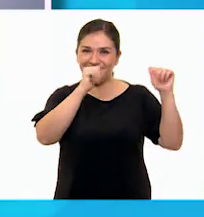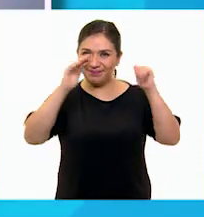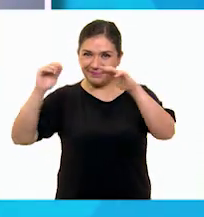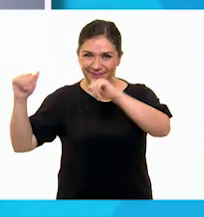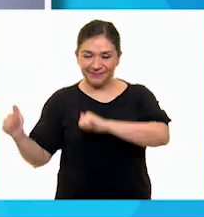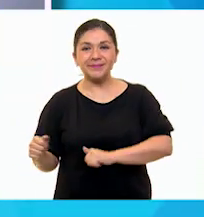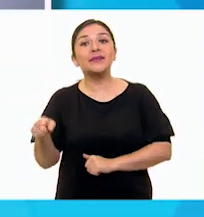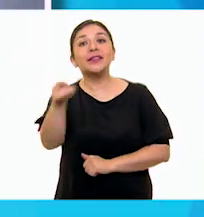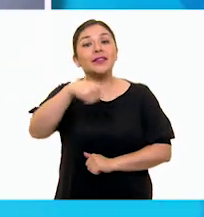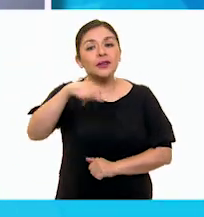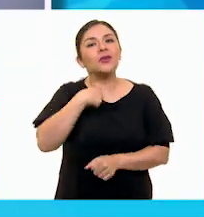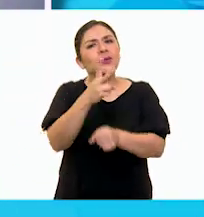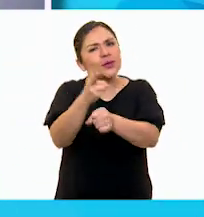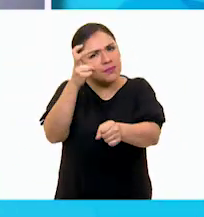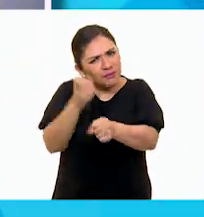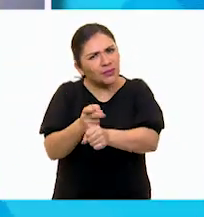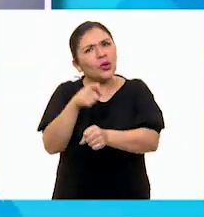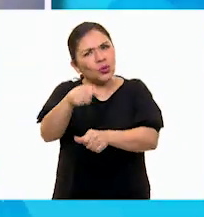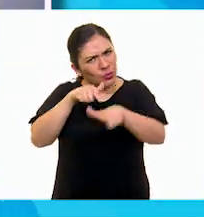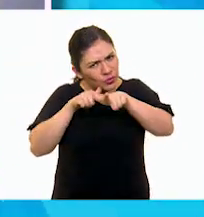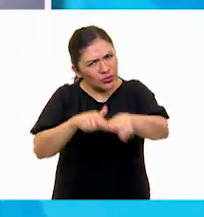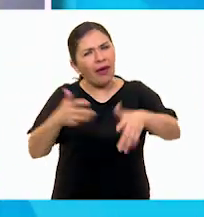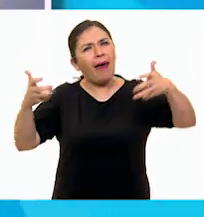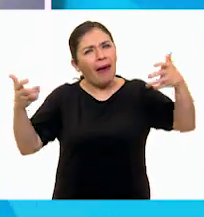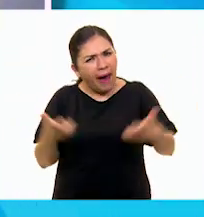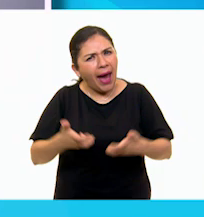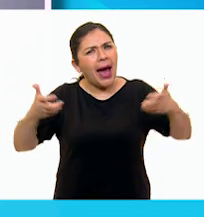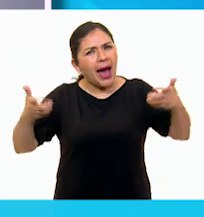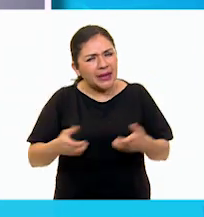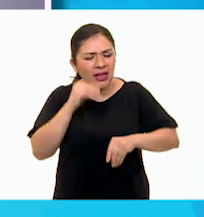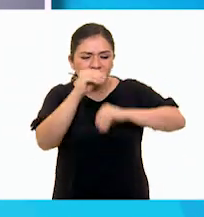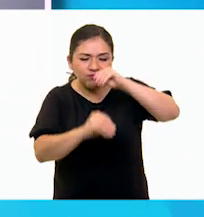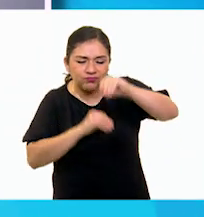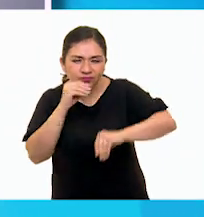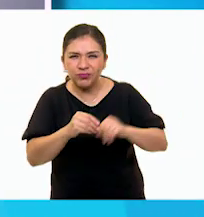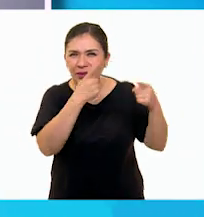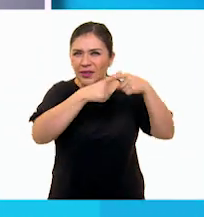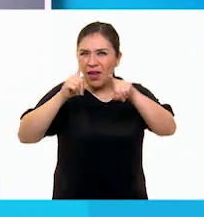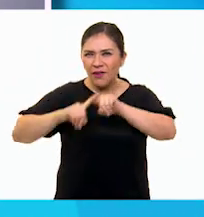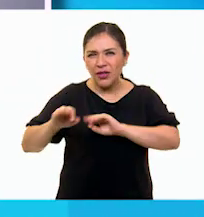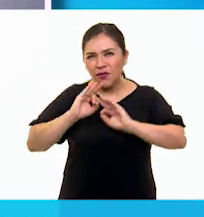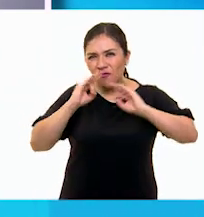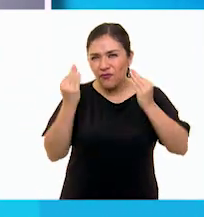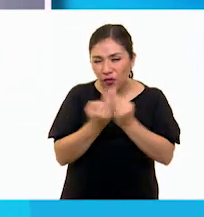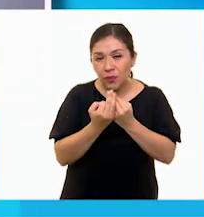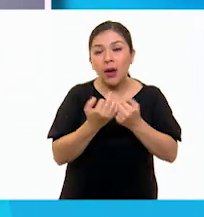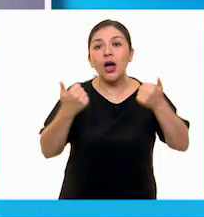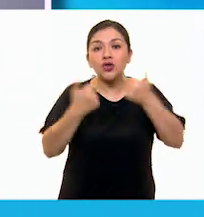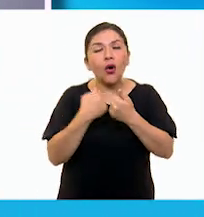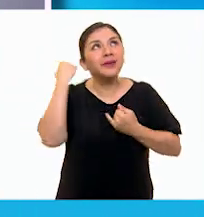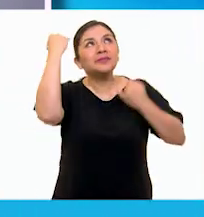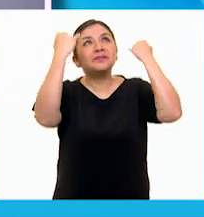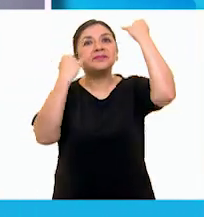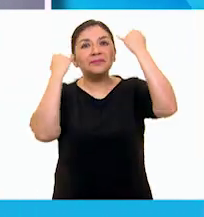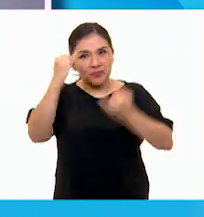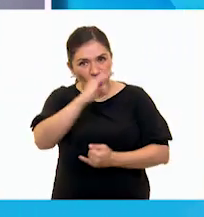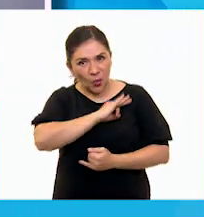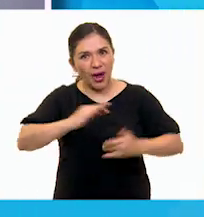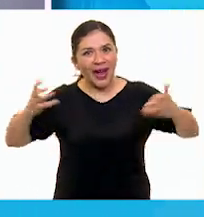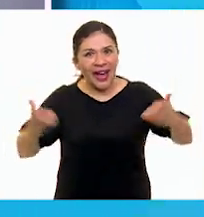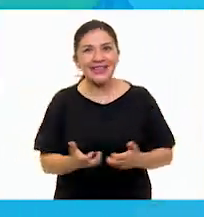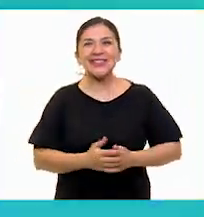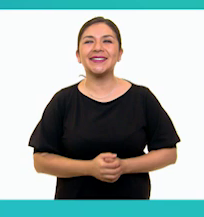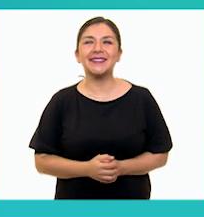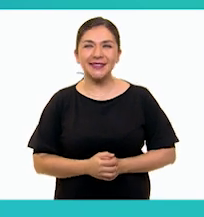de ustedes y les invito a que sigan realizando esculturas de plastilina y hagan volar su imaginación.